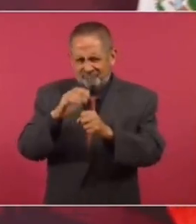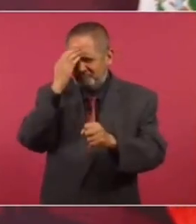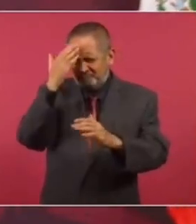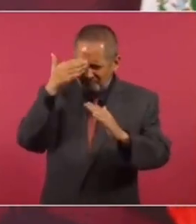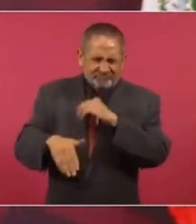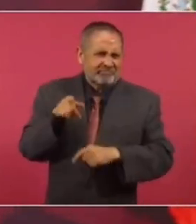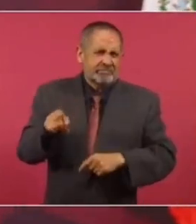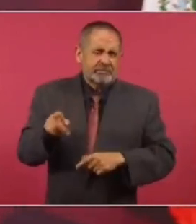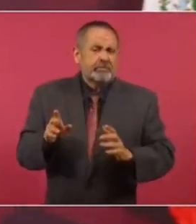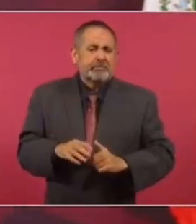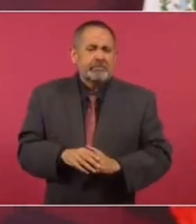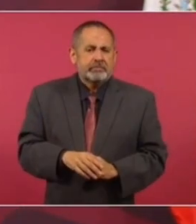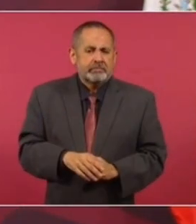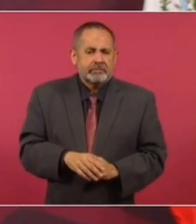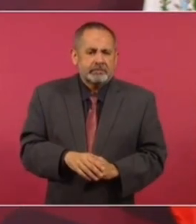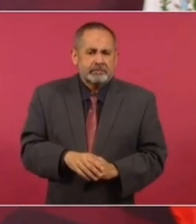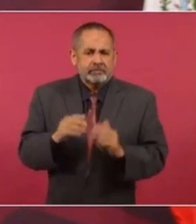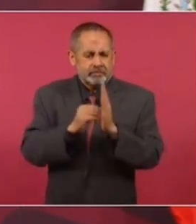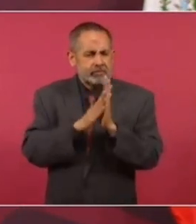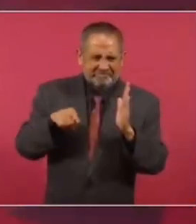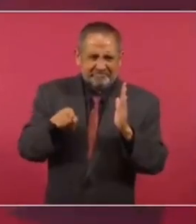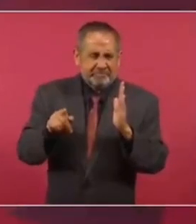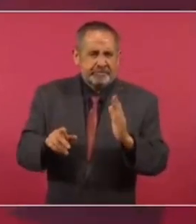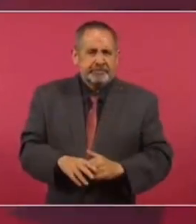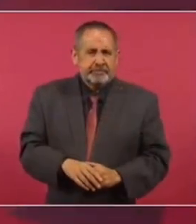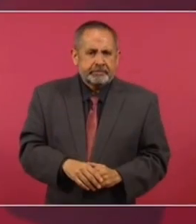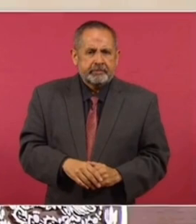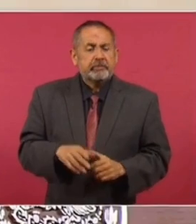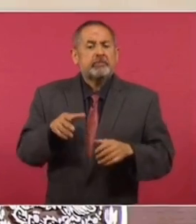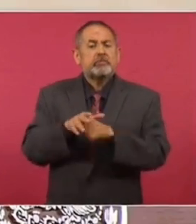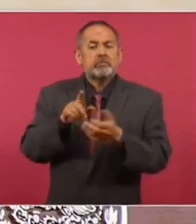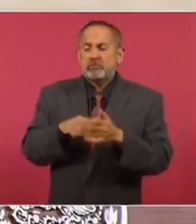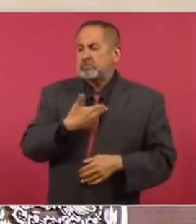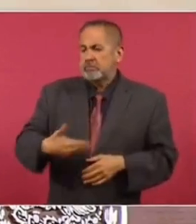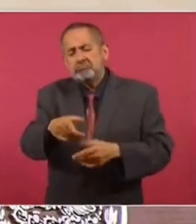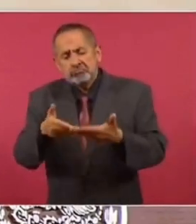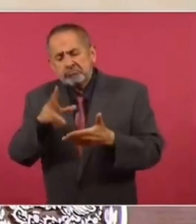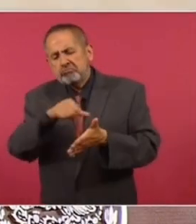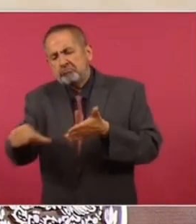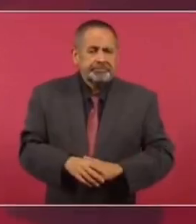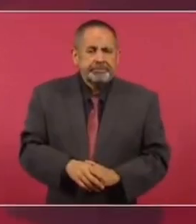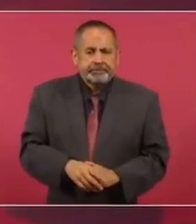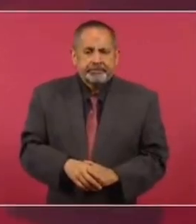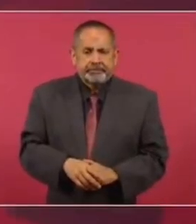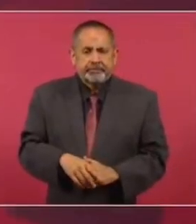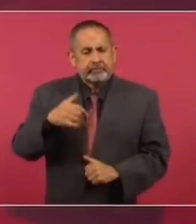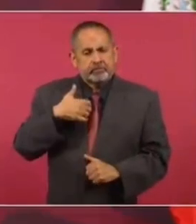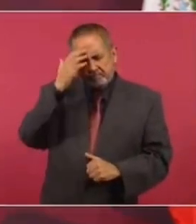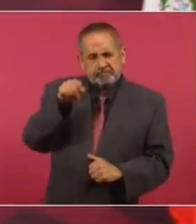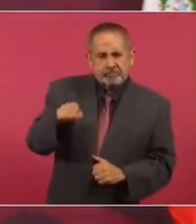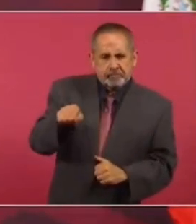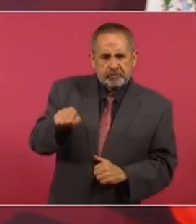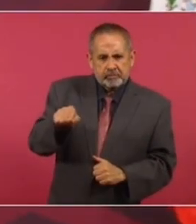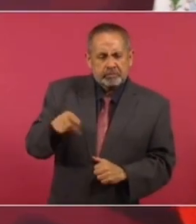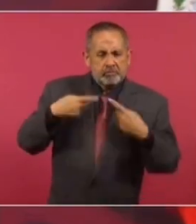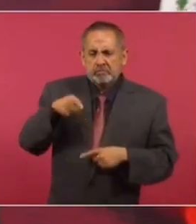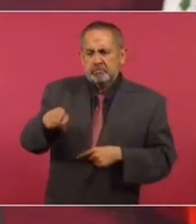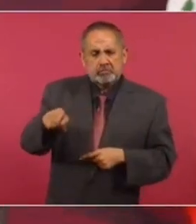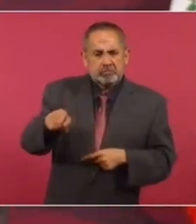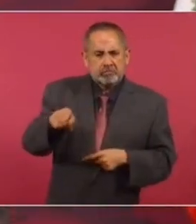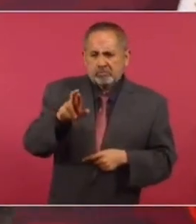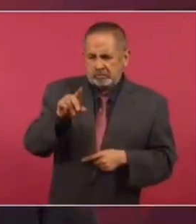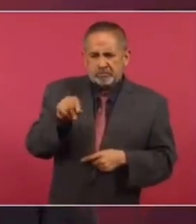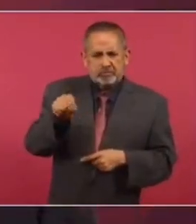lo que establece la Constitución y las facultades que tiene el presidente. Además, lo considero un agente